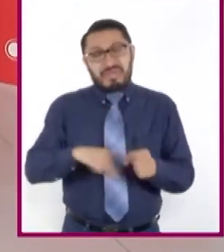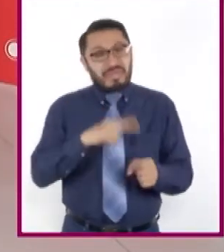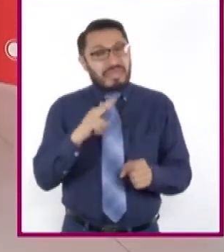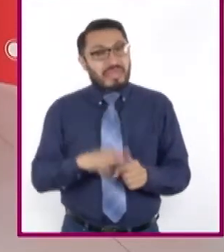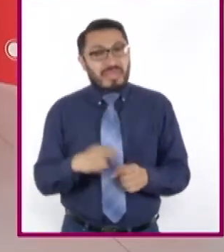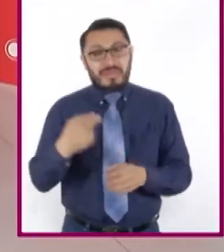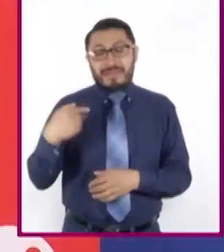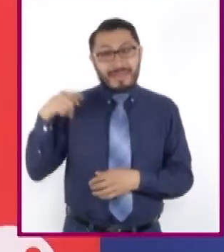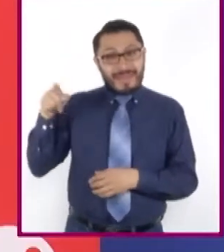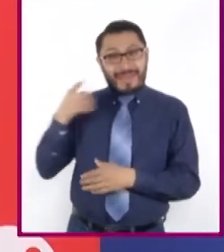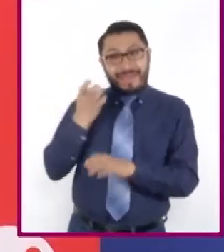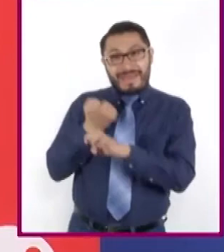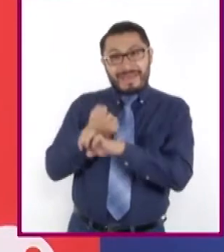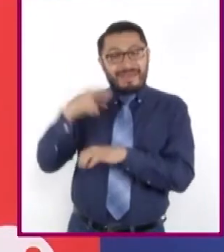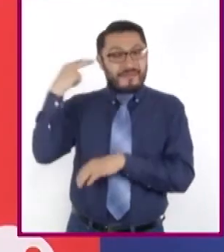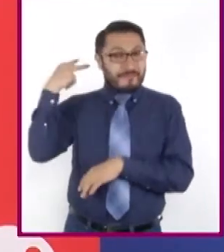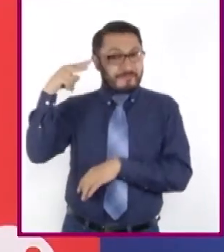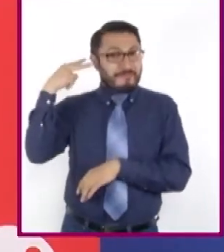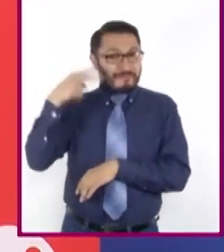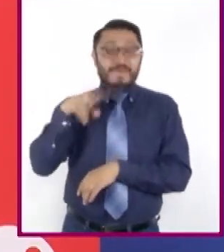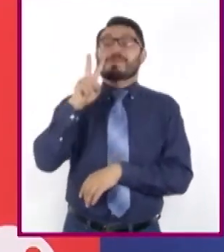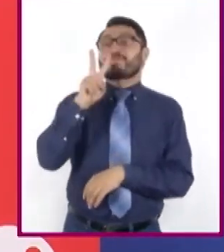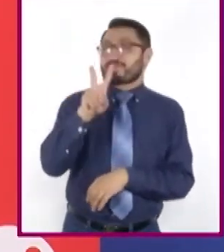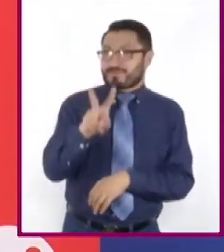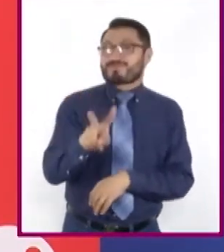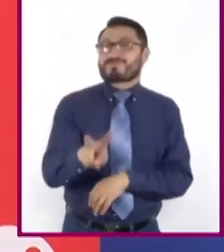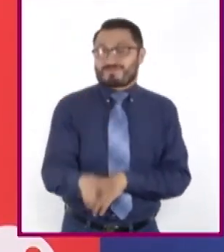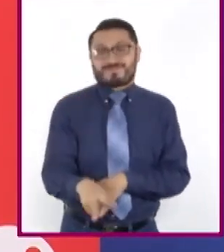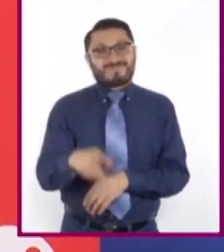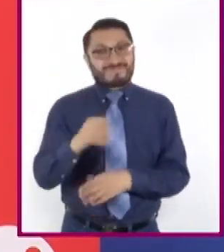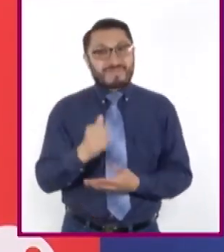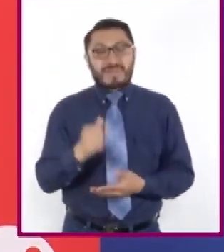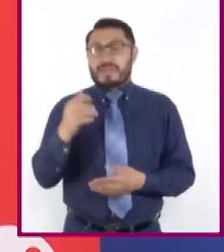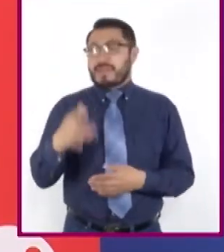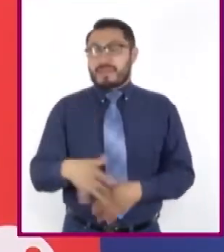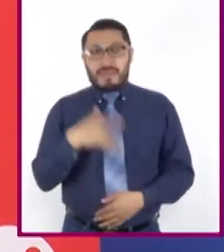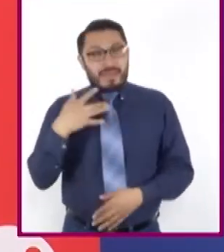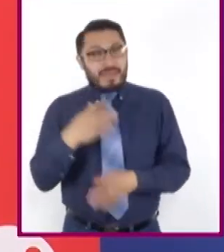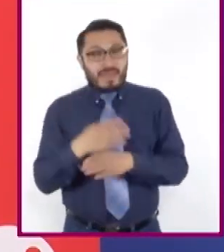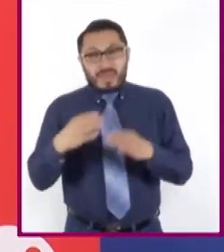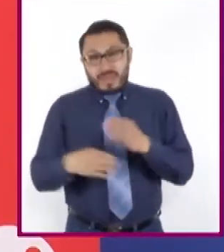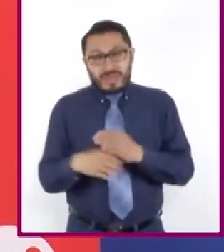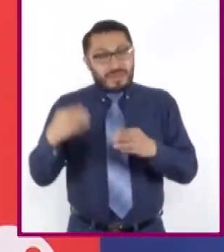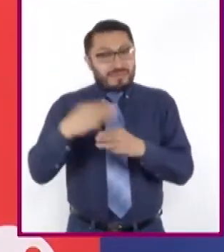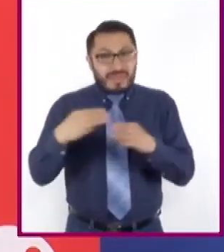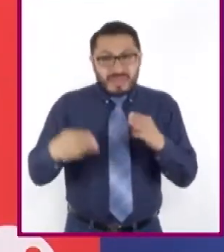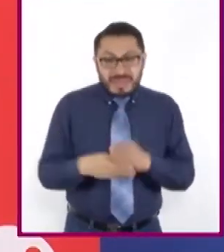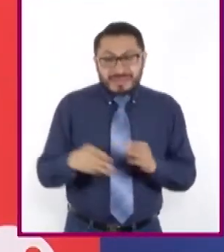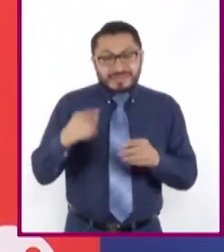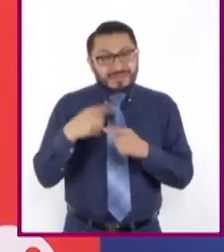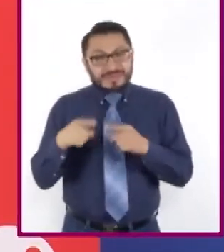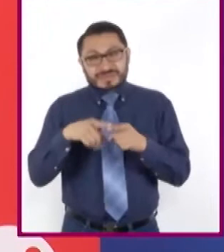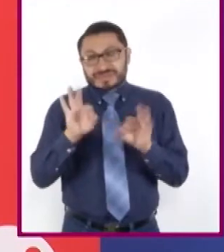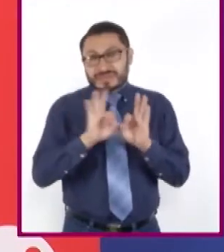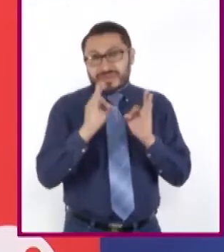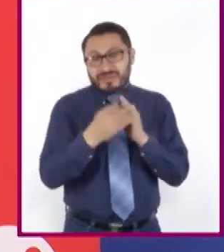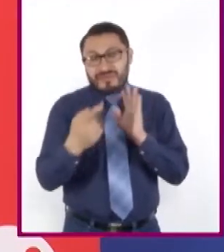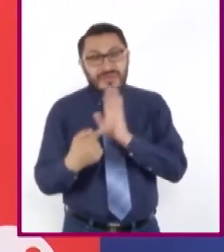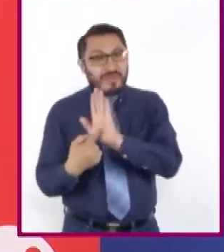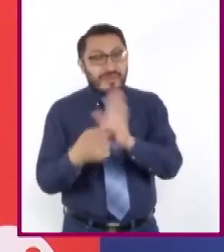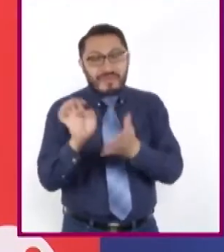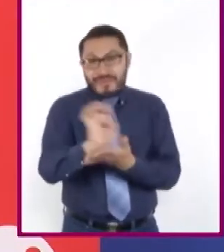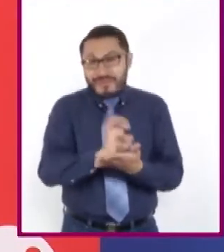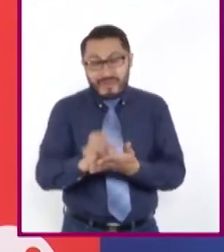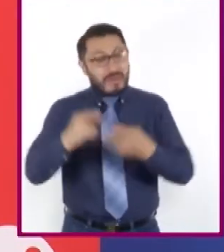estado de Veracruz. Claro, con ayuda de texturas y formas presentes en la escenografía y el vestuario,